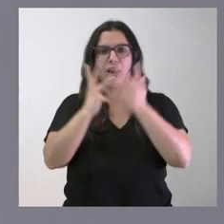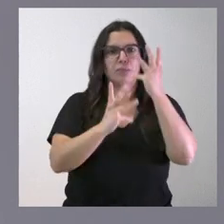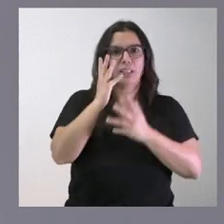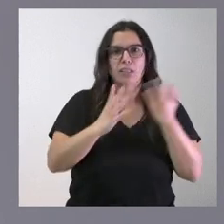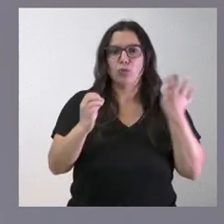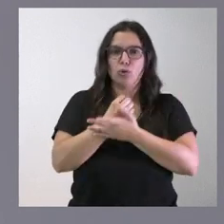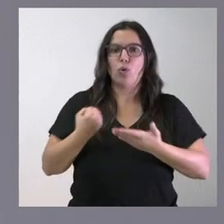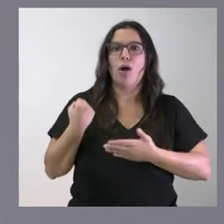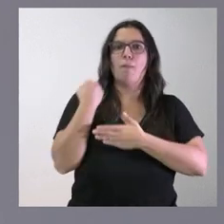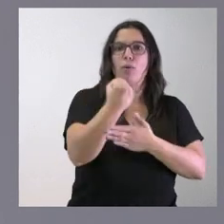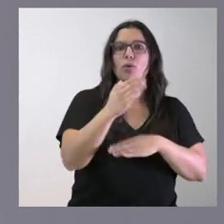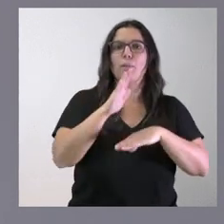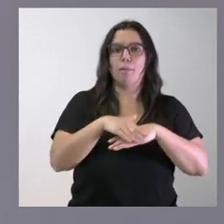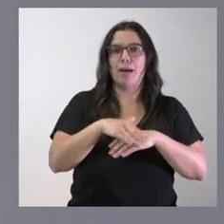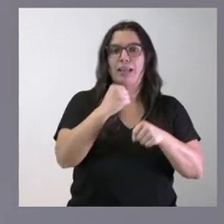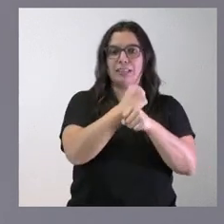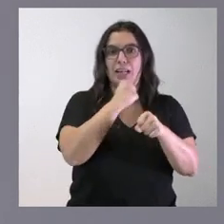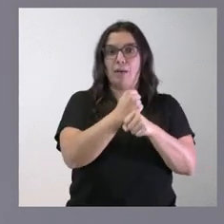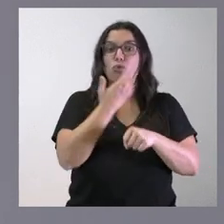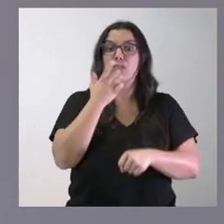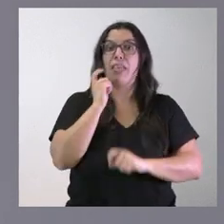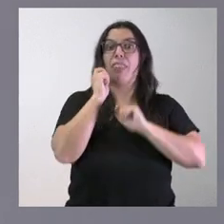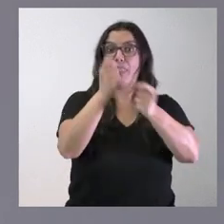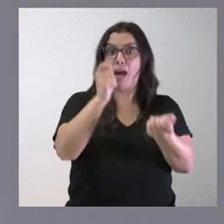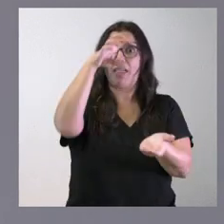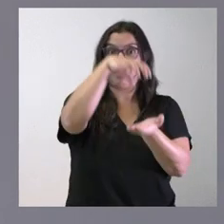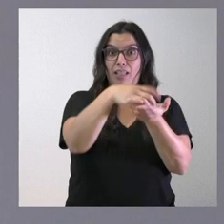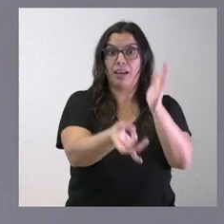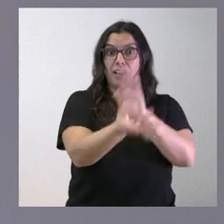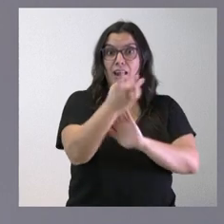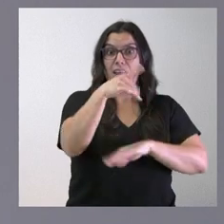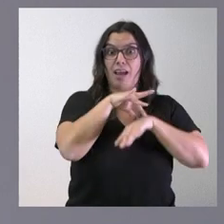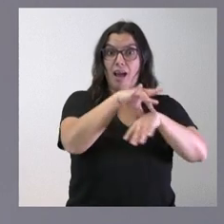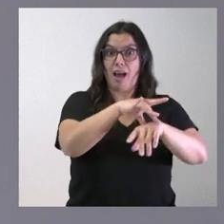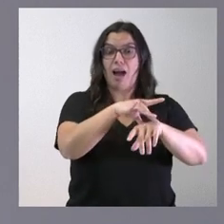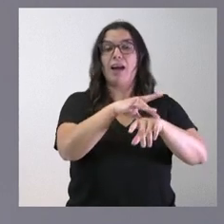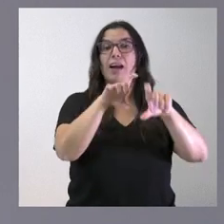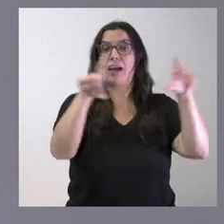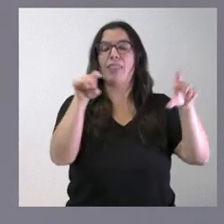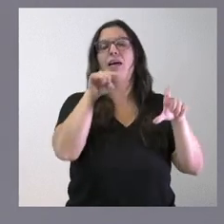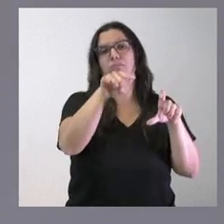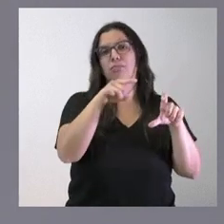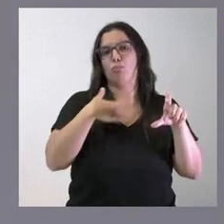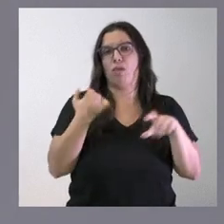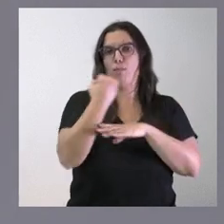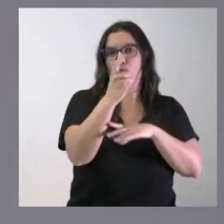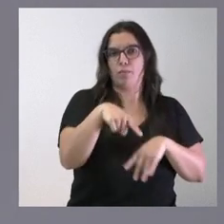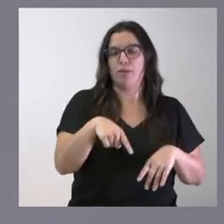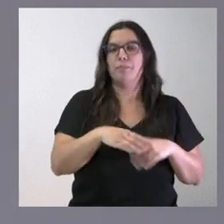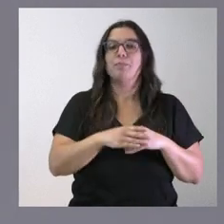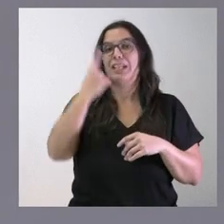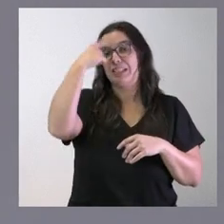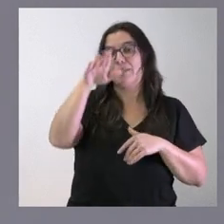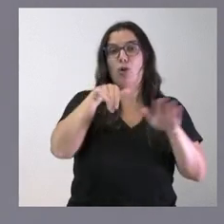para el desarrollo de las tareas que podrían corresponder si finalmente les es otorgada esa candidatura. Saben ustedes que se han hecho estas dos